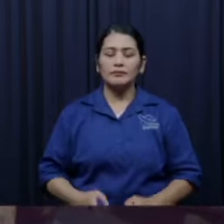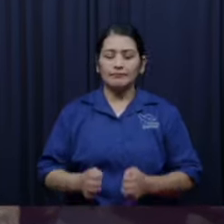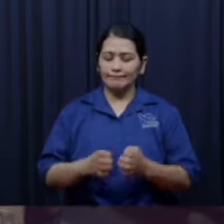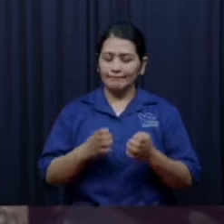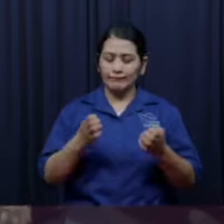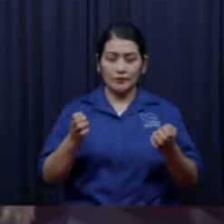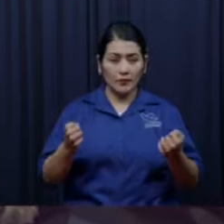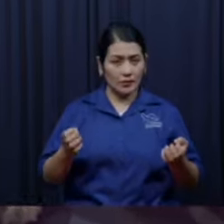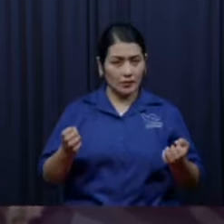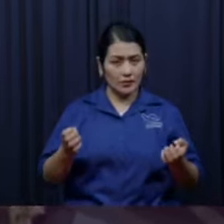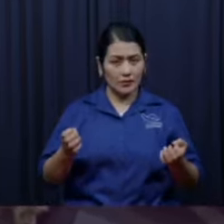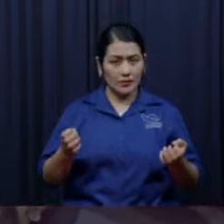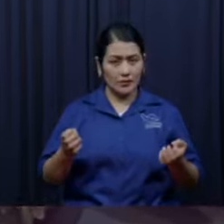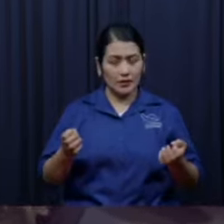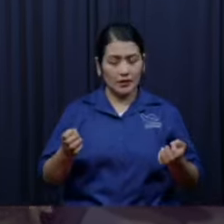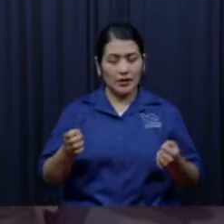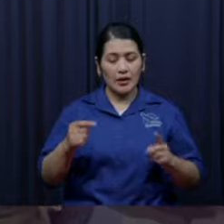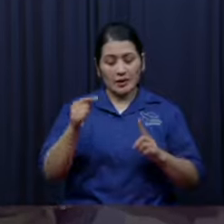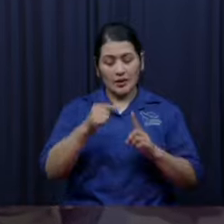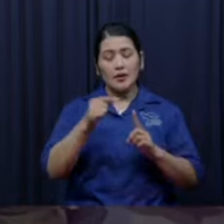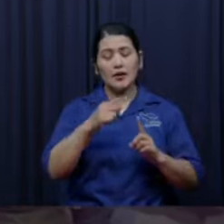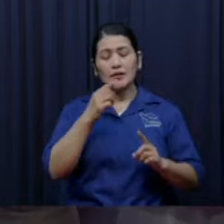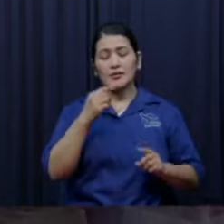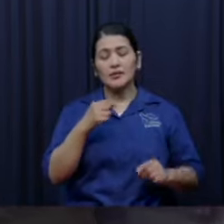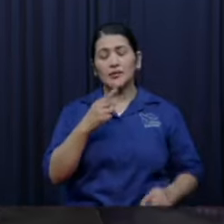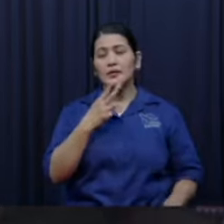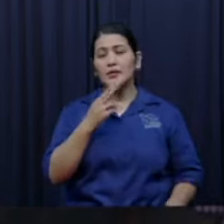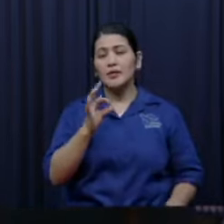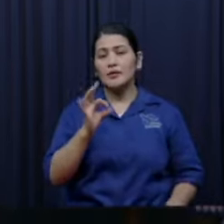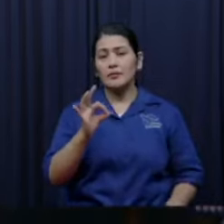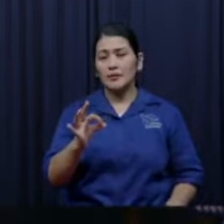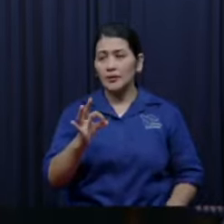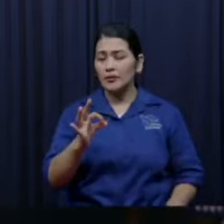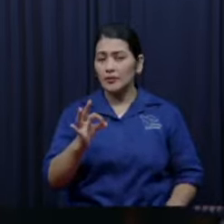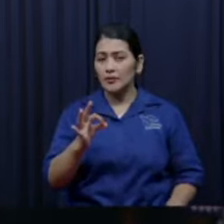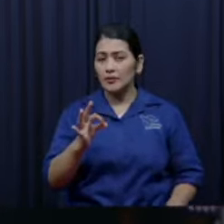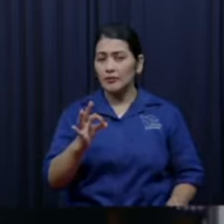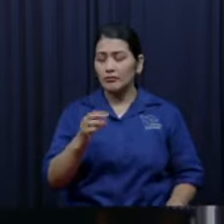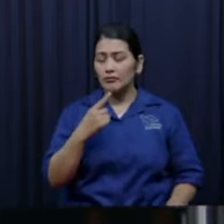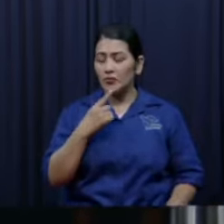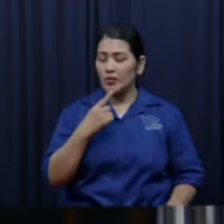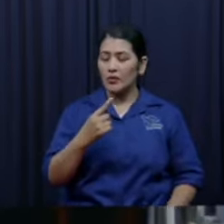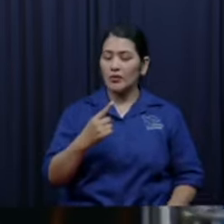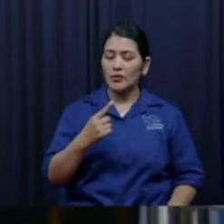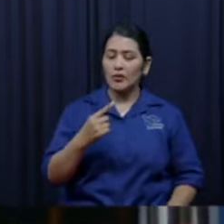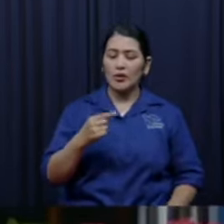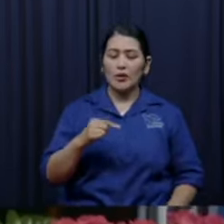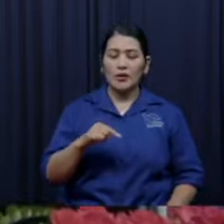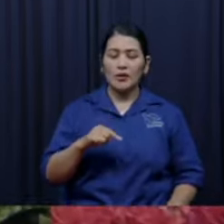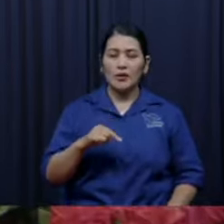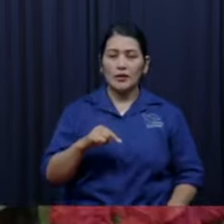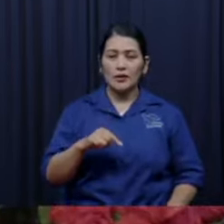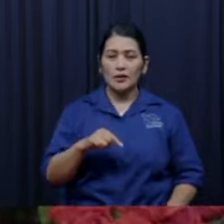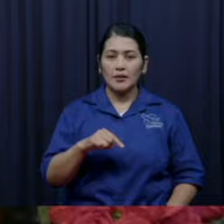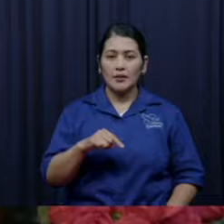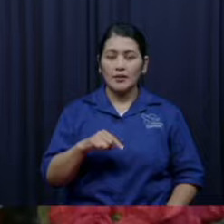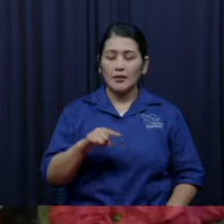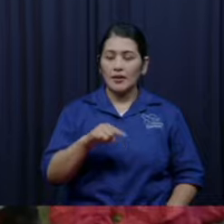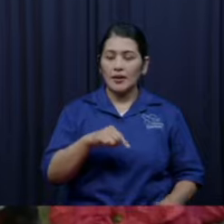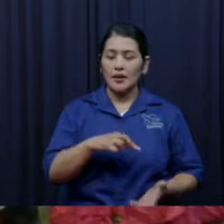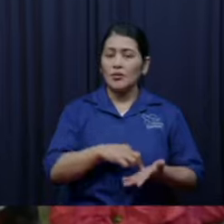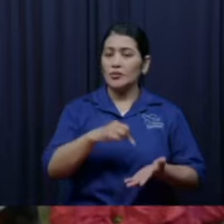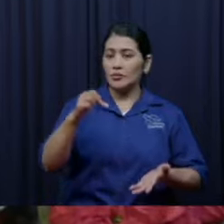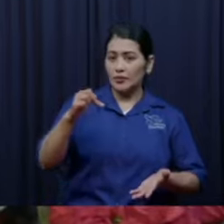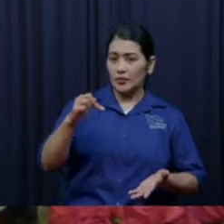porque eso eso fue lo que él me contó me dice estos hermanos son tan pobres porque él había echado 10 billetes